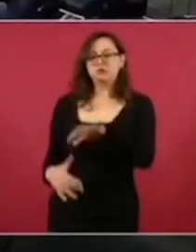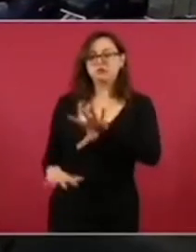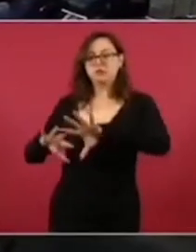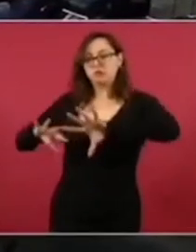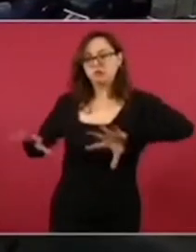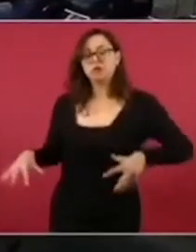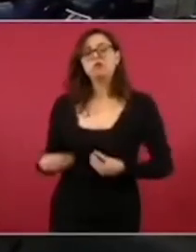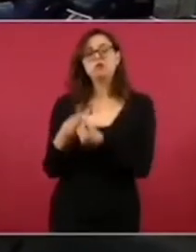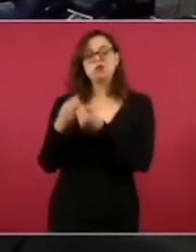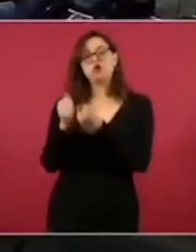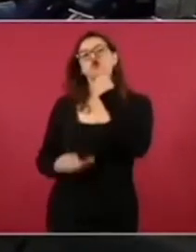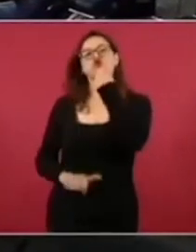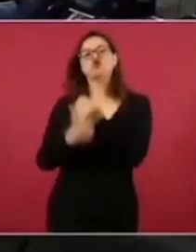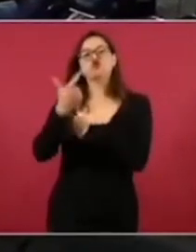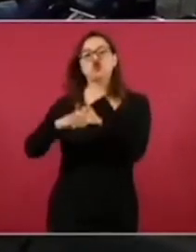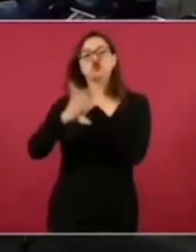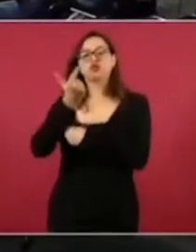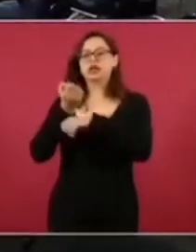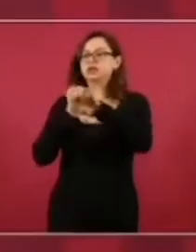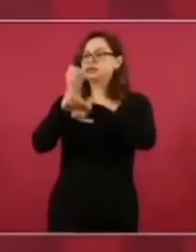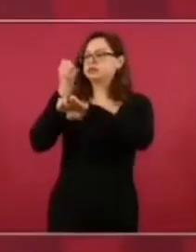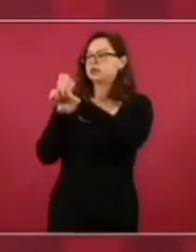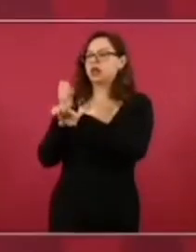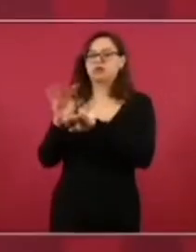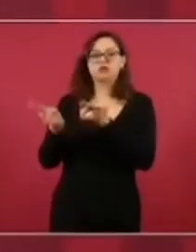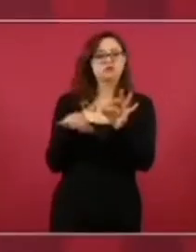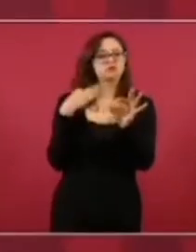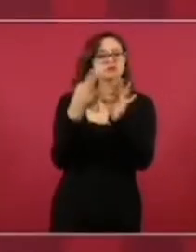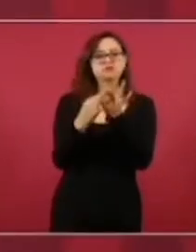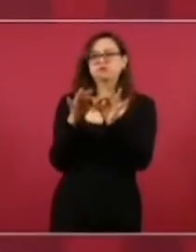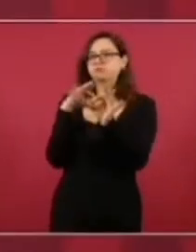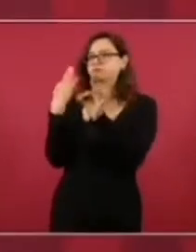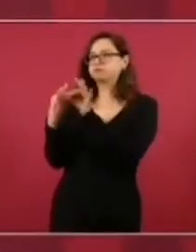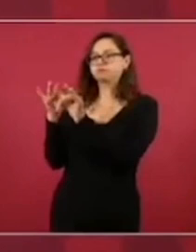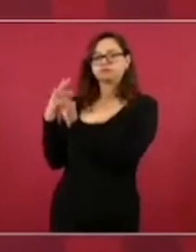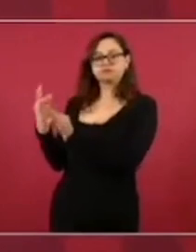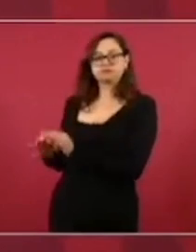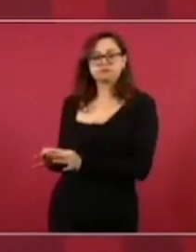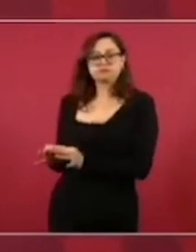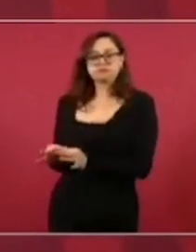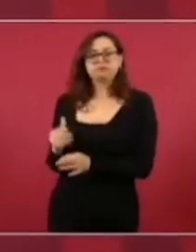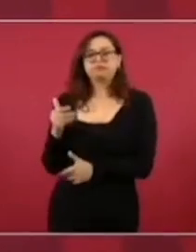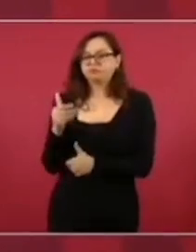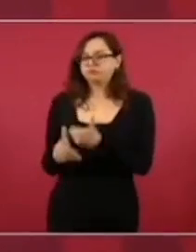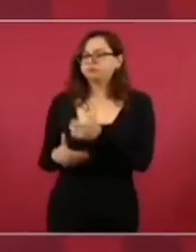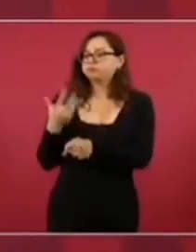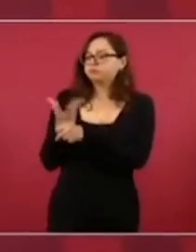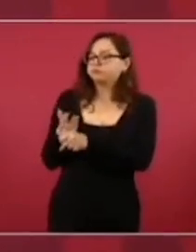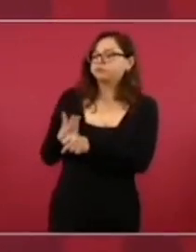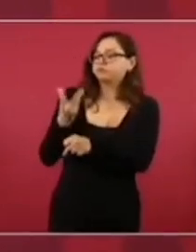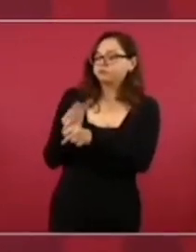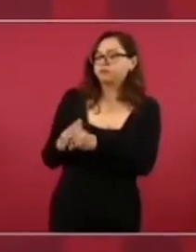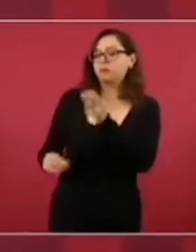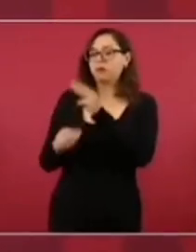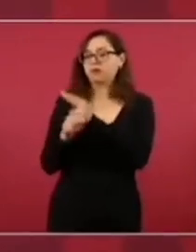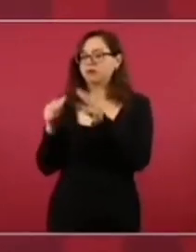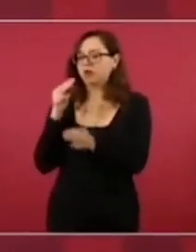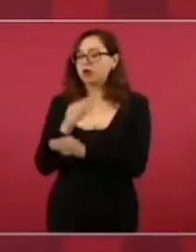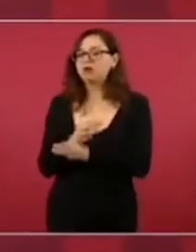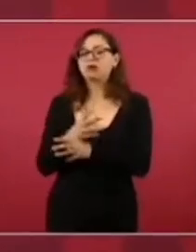en proceso de equipamiento,